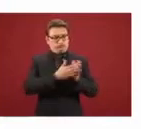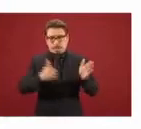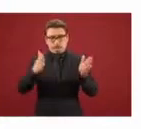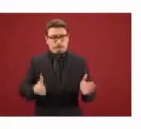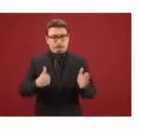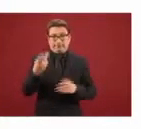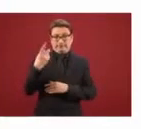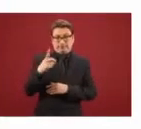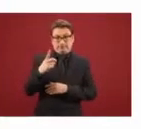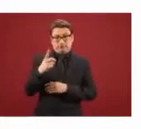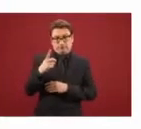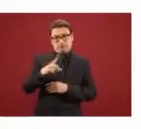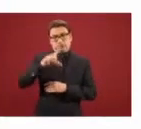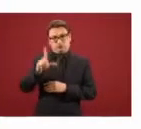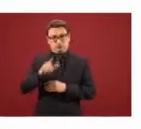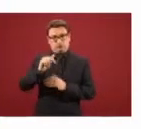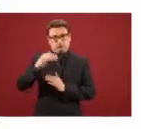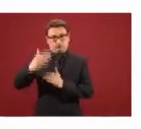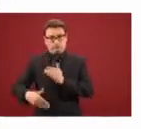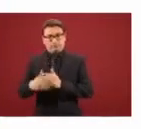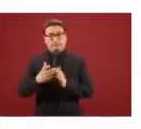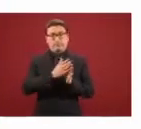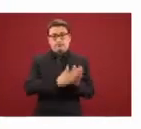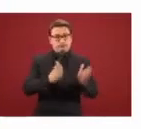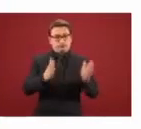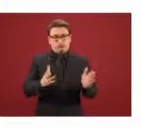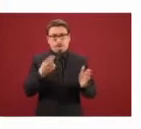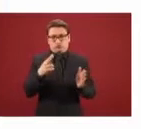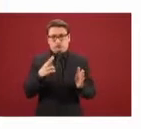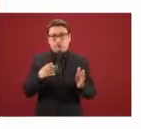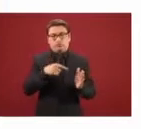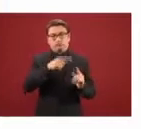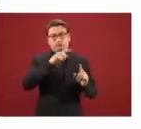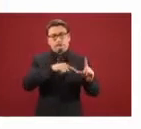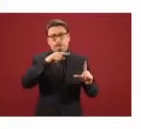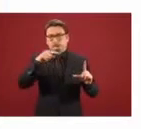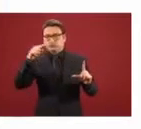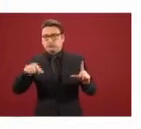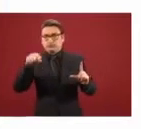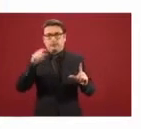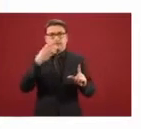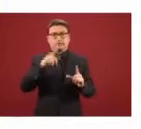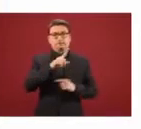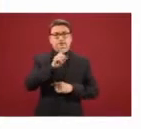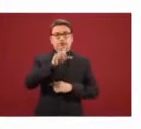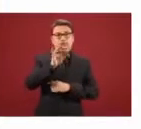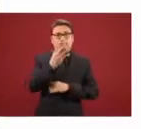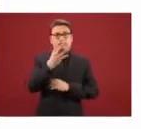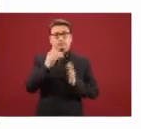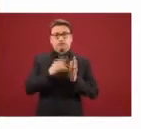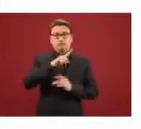diciembre les podremos dar la fecha cerrando el mes, para llegar, pasar de 144 mil